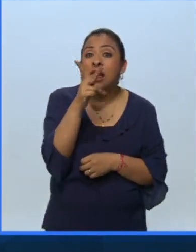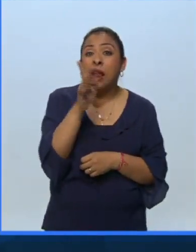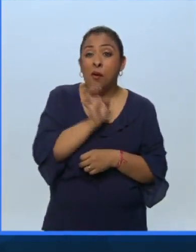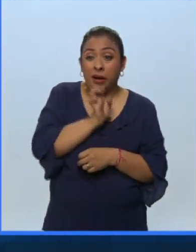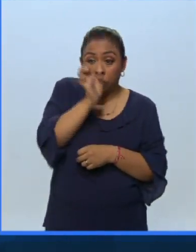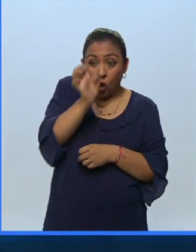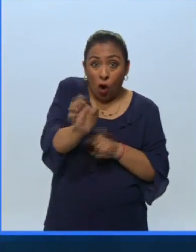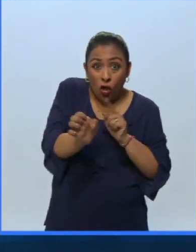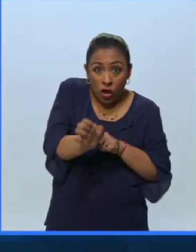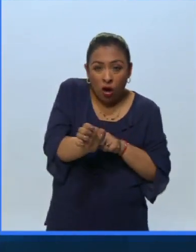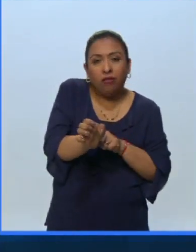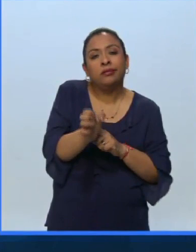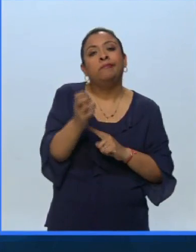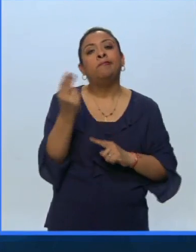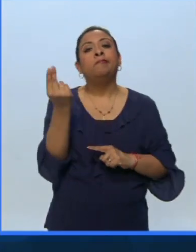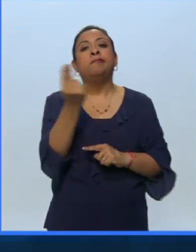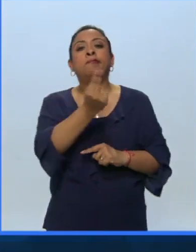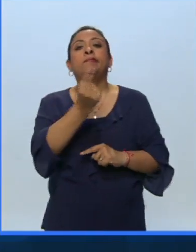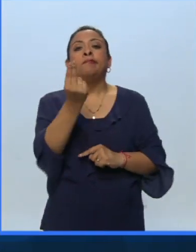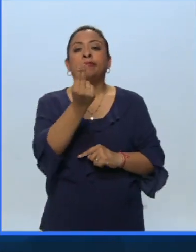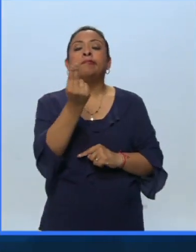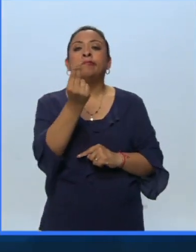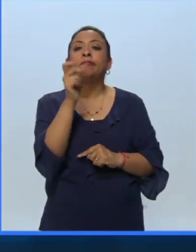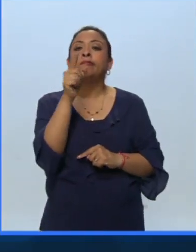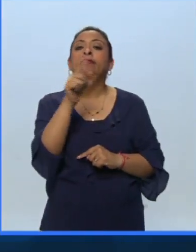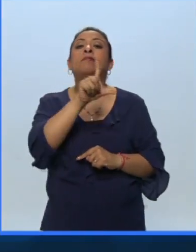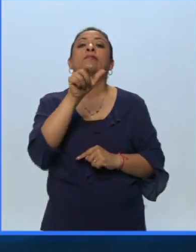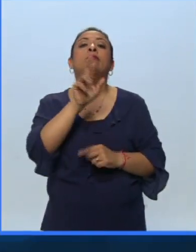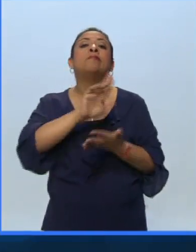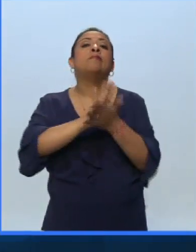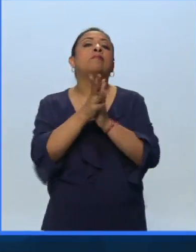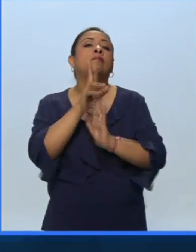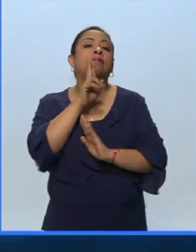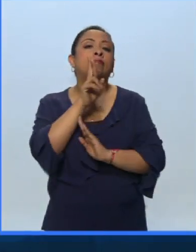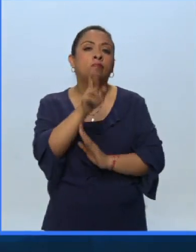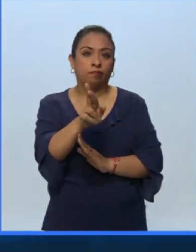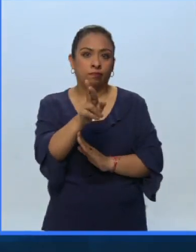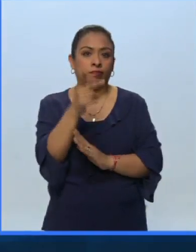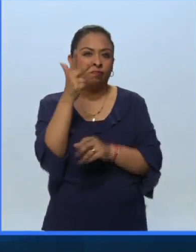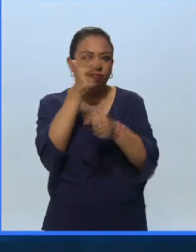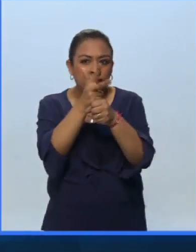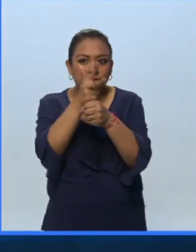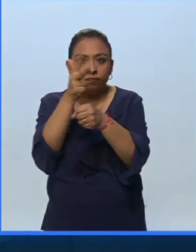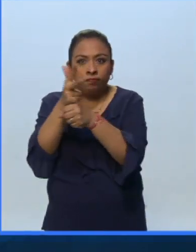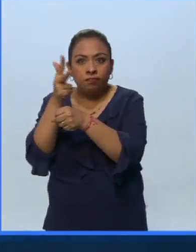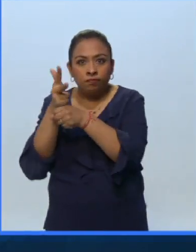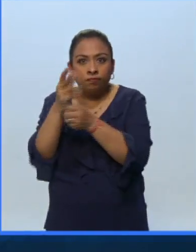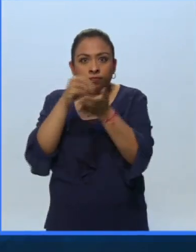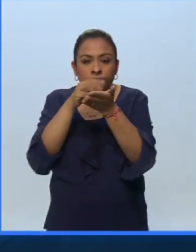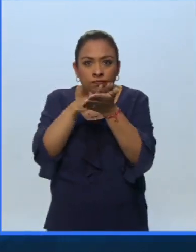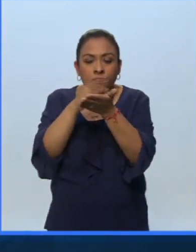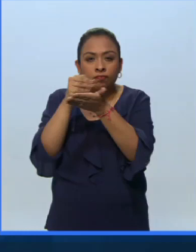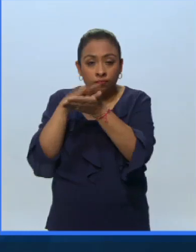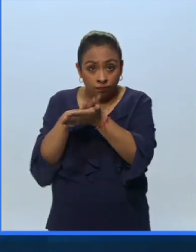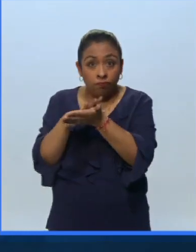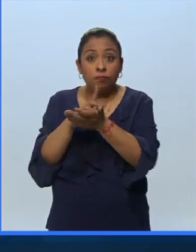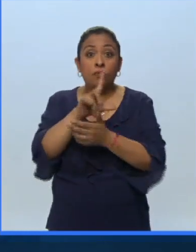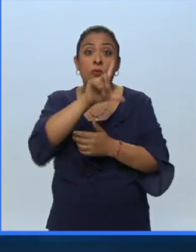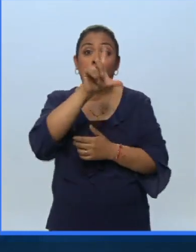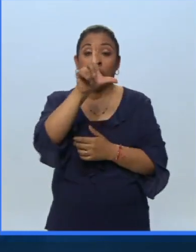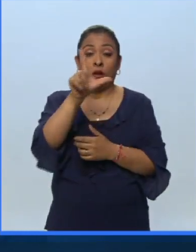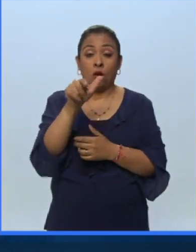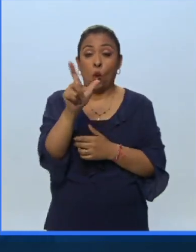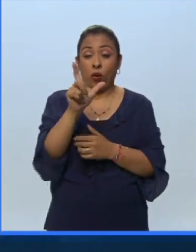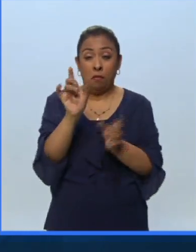odio necesitan los resultados grabados en vídeo así cuando estas